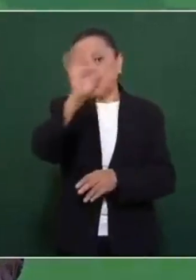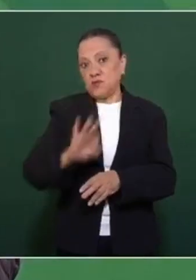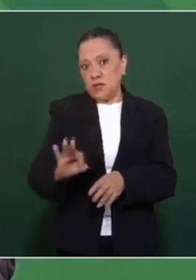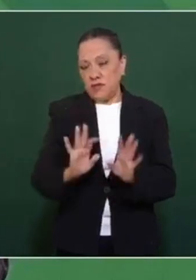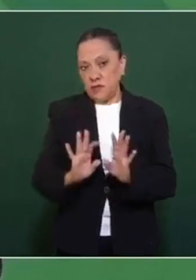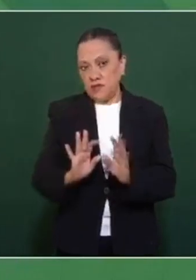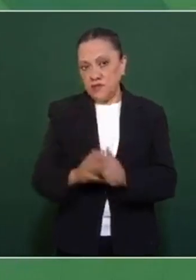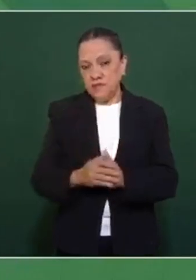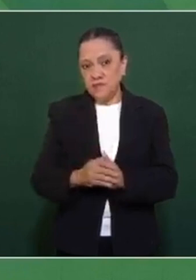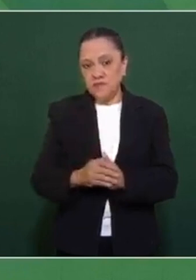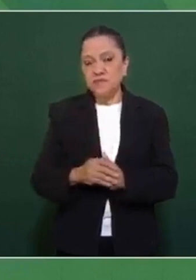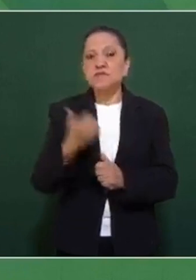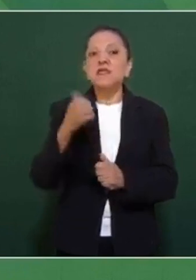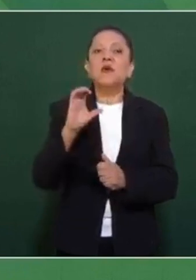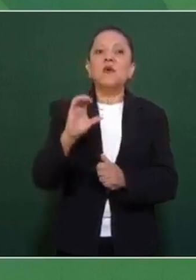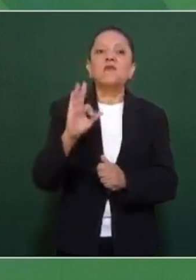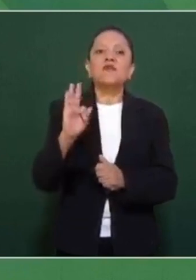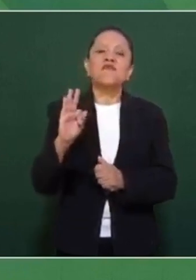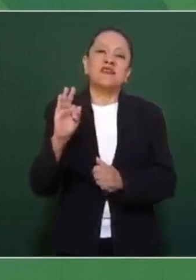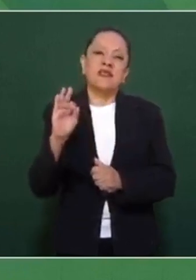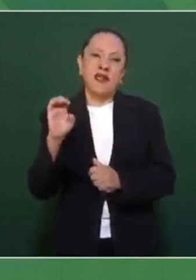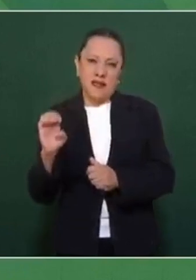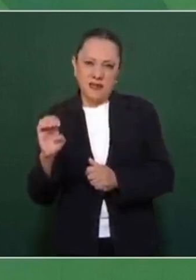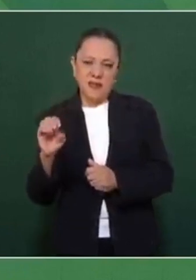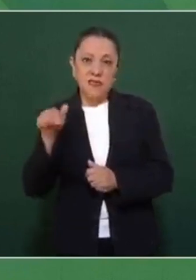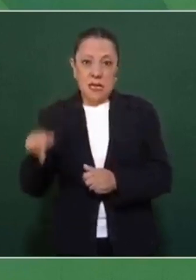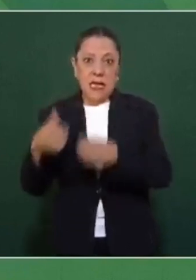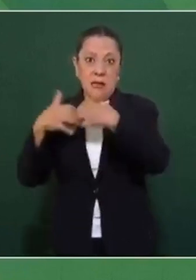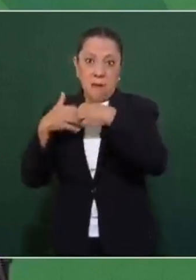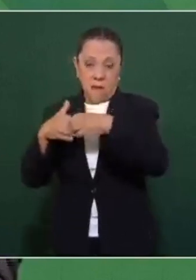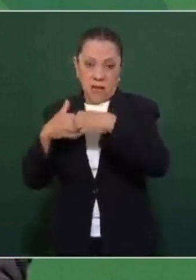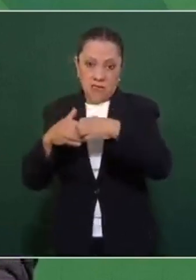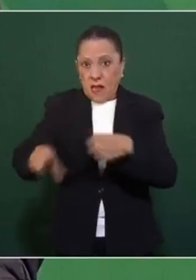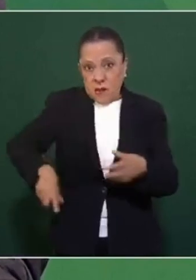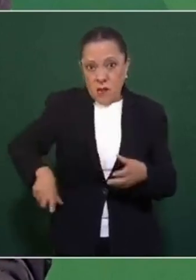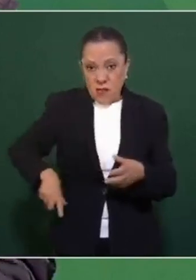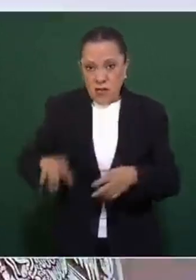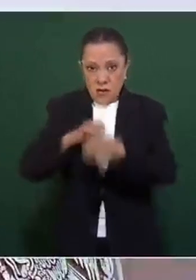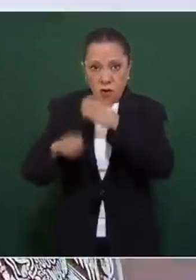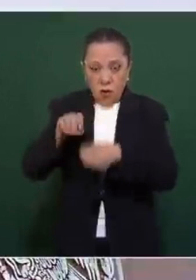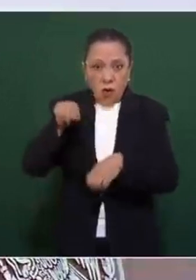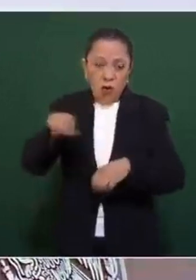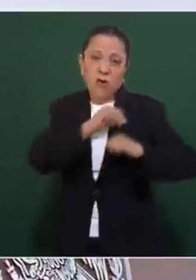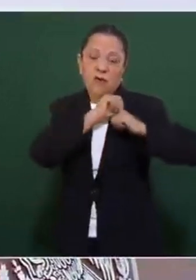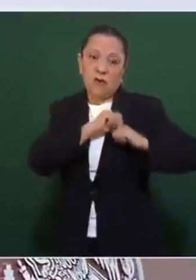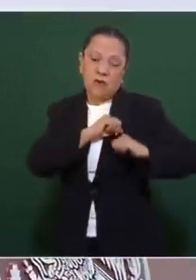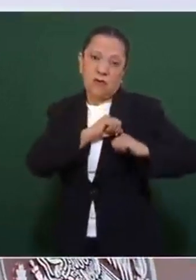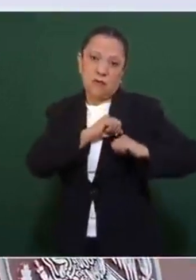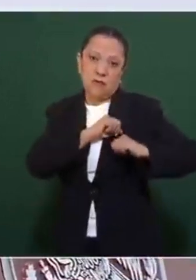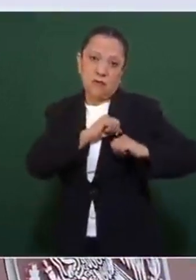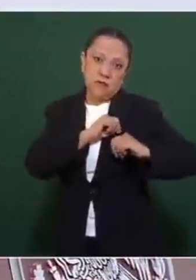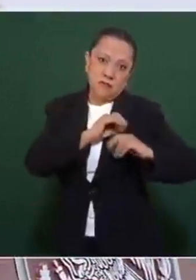y la Comisión Federal que es una empresa pública se encargaría de la